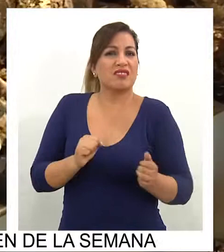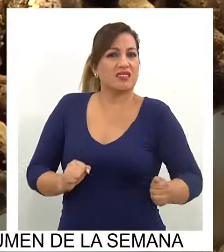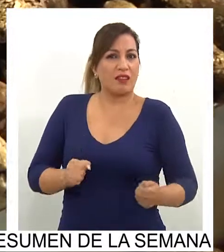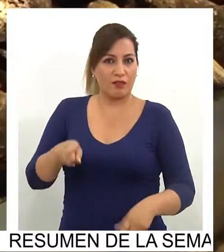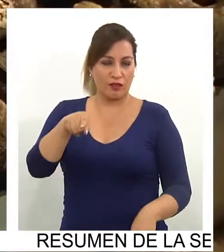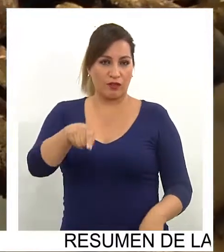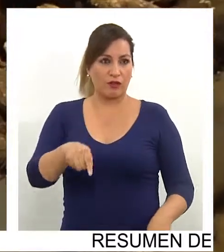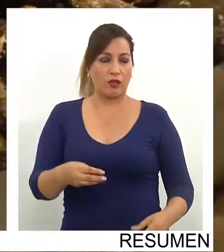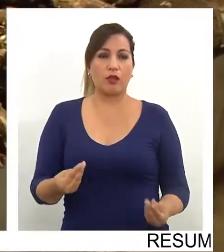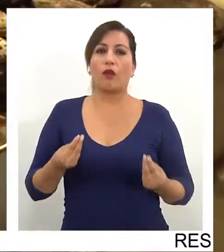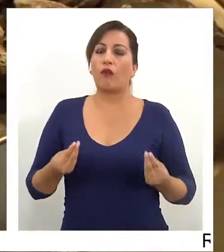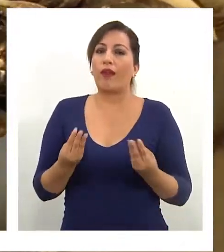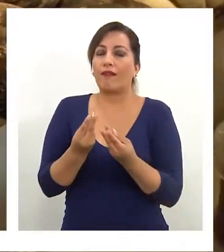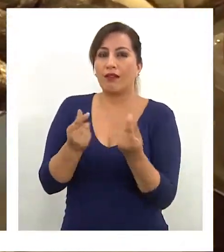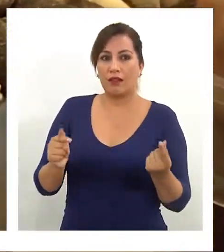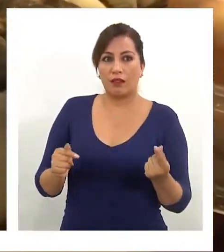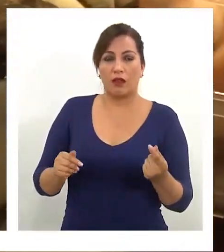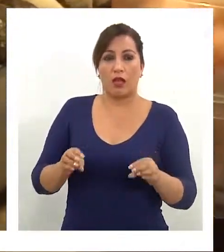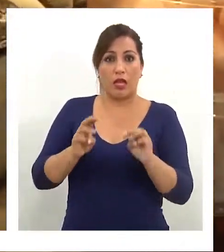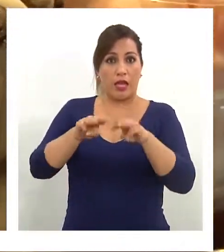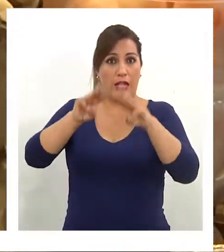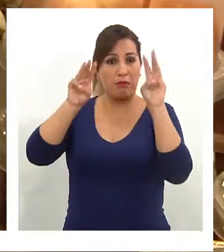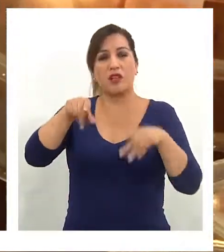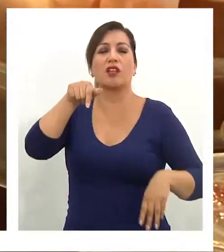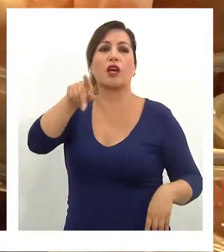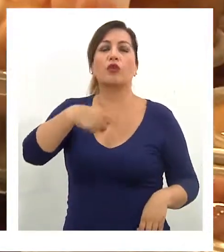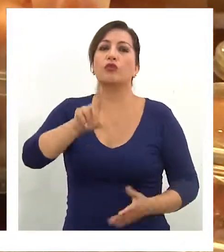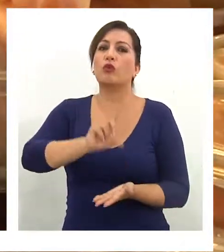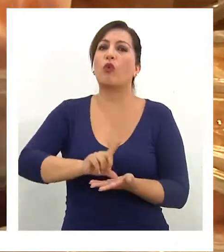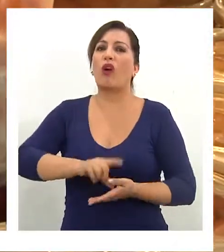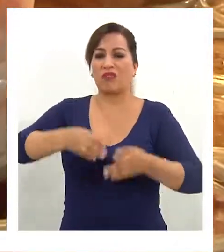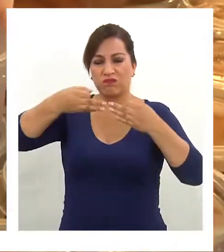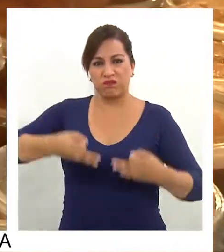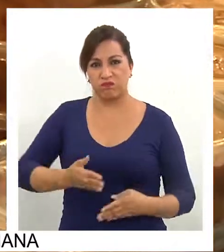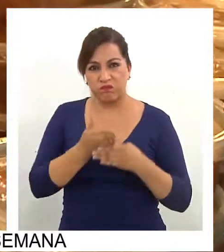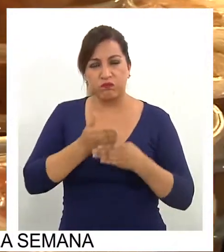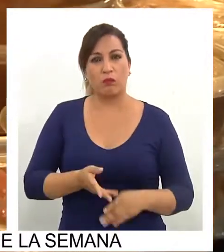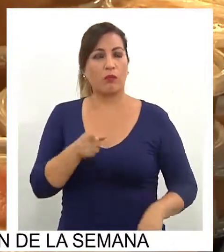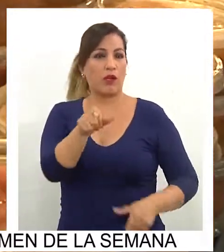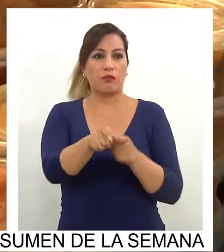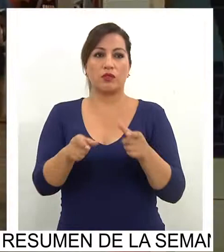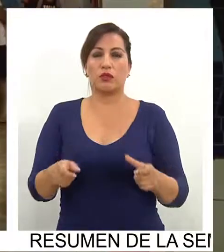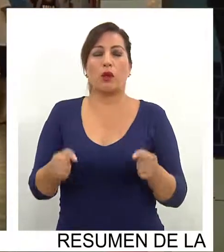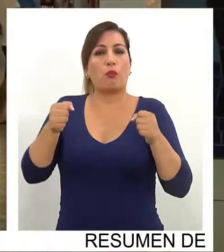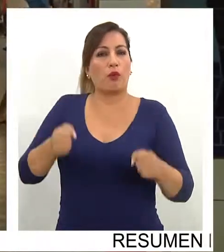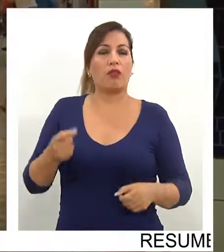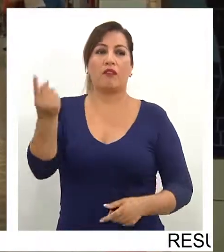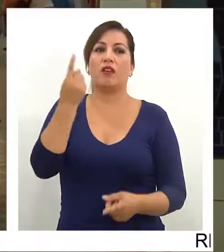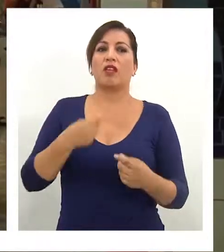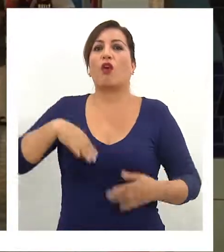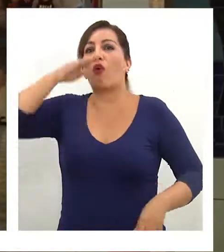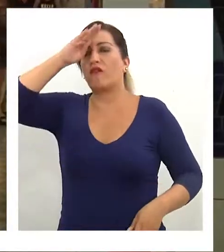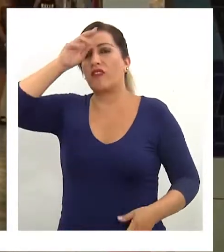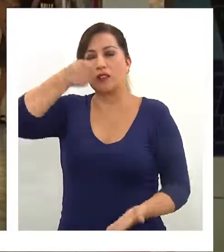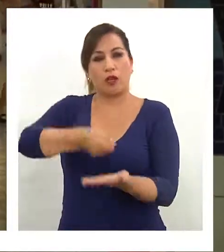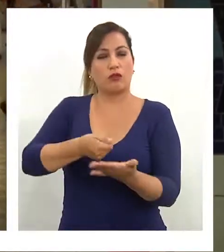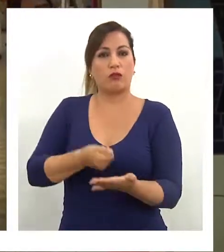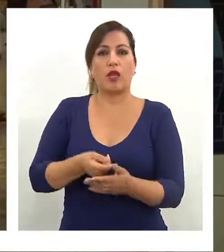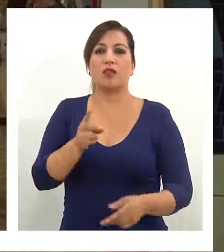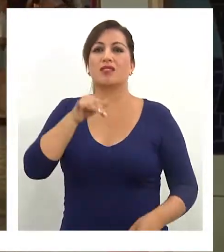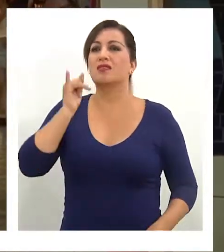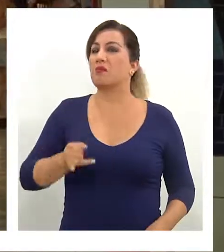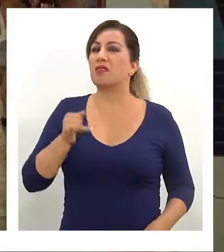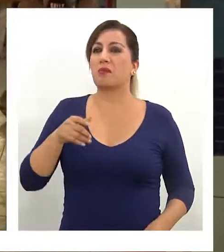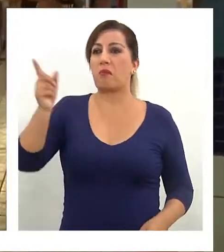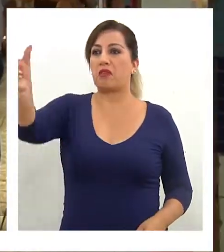y de buena fuente, por ejemplo, el mercado somos lugares establecidos. Que la gente acá puede comprar los mariscos con confianza, porque somos